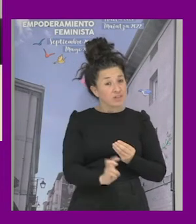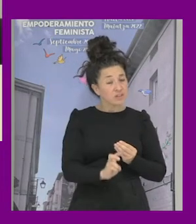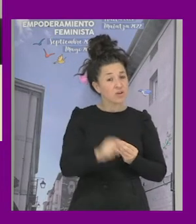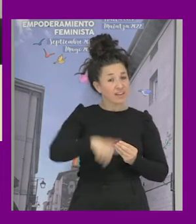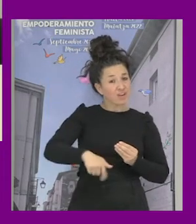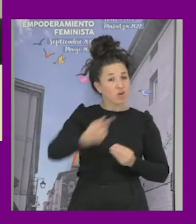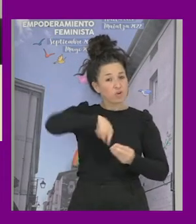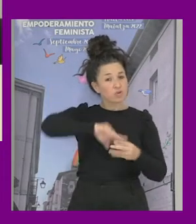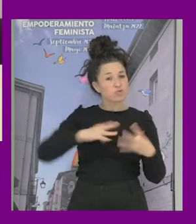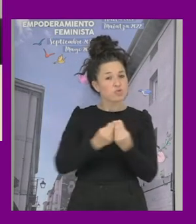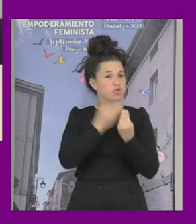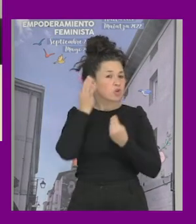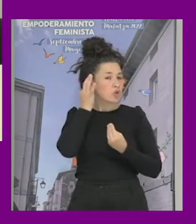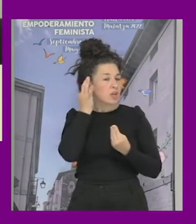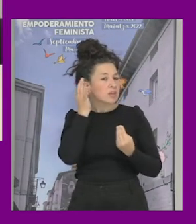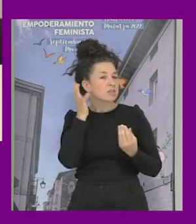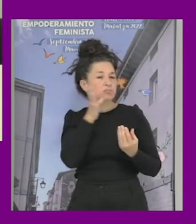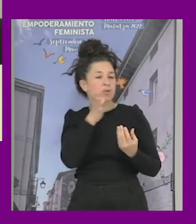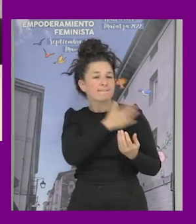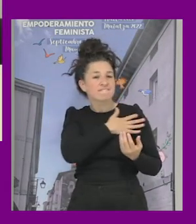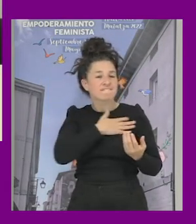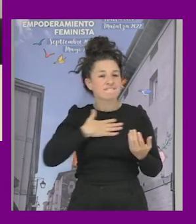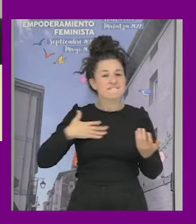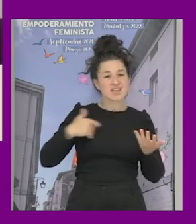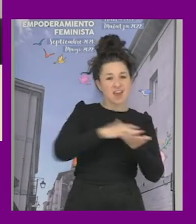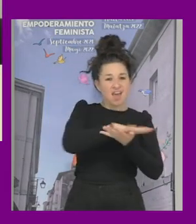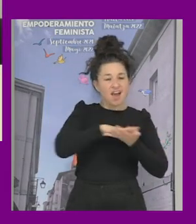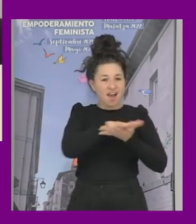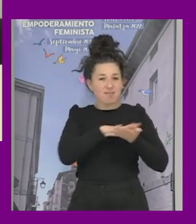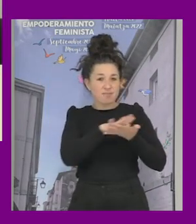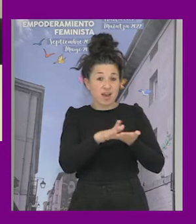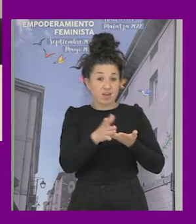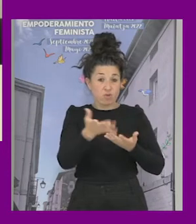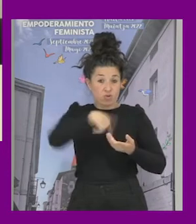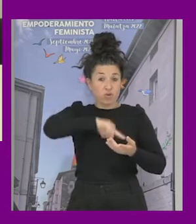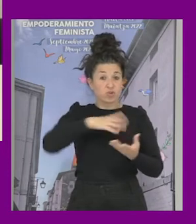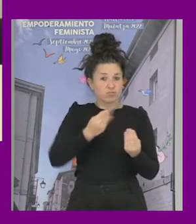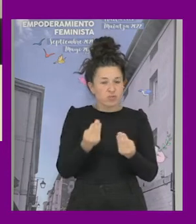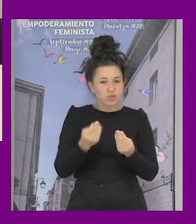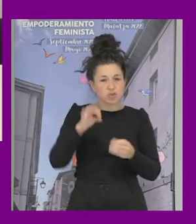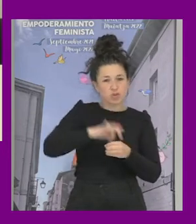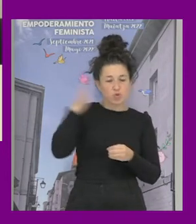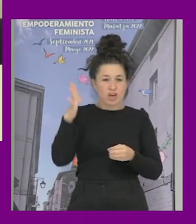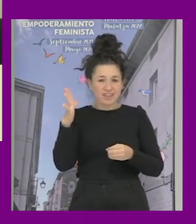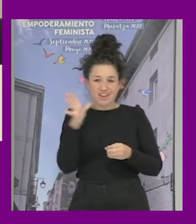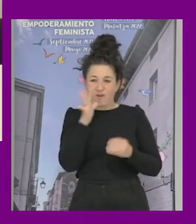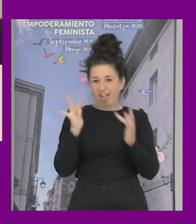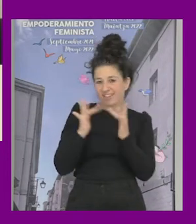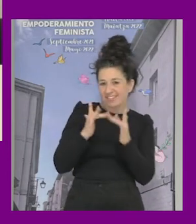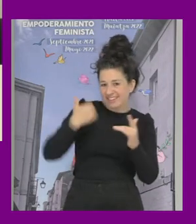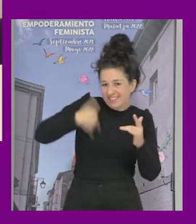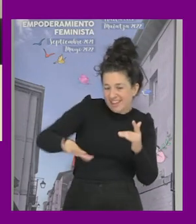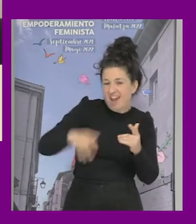hablarnos de una cosa que muchas hemos tenido la suerte ya de estar con él y saber que es de